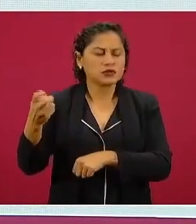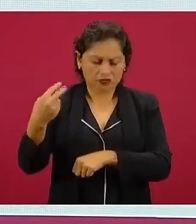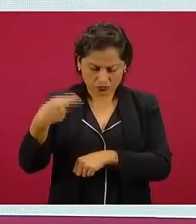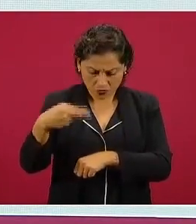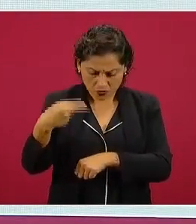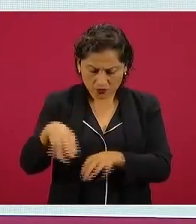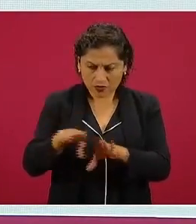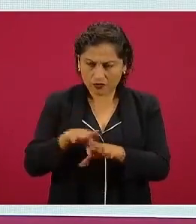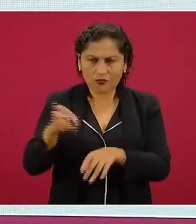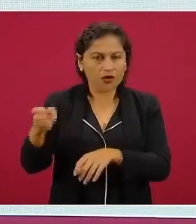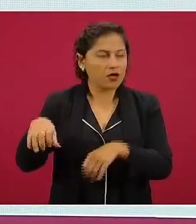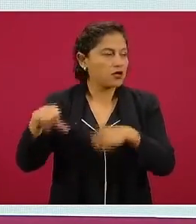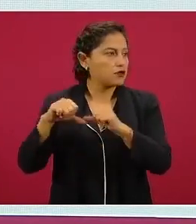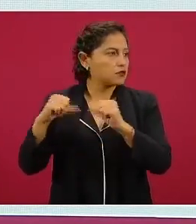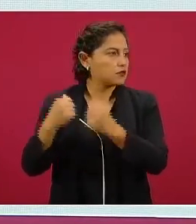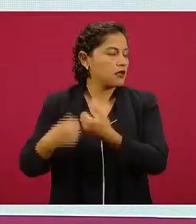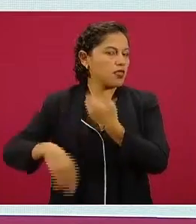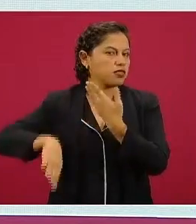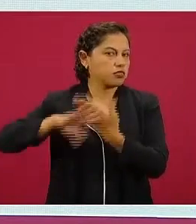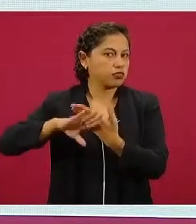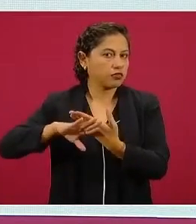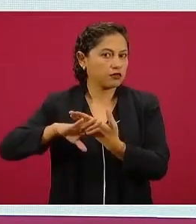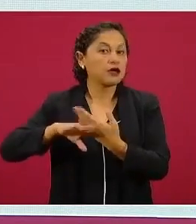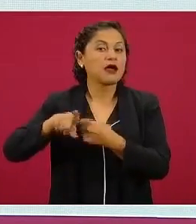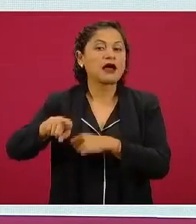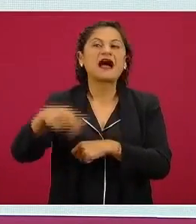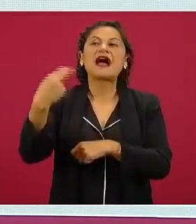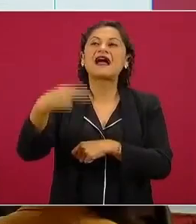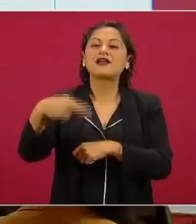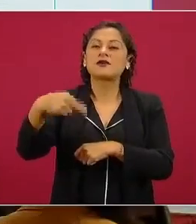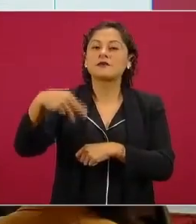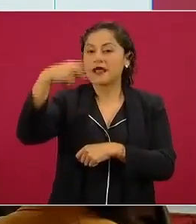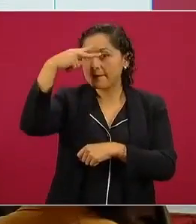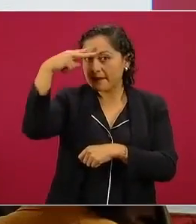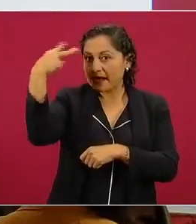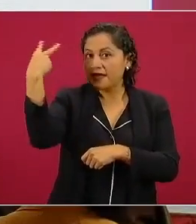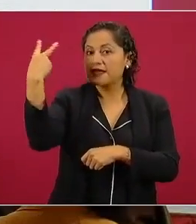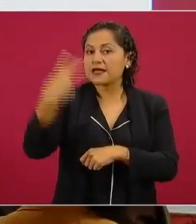contra de nosotros mexicanos a favor de la corrupción